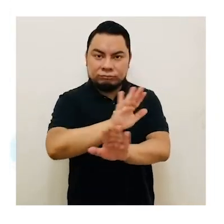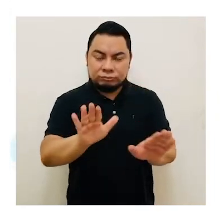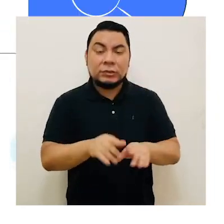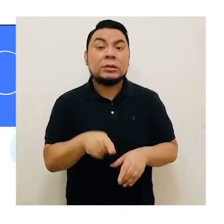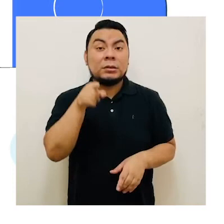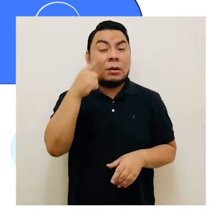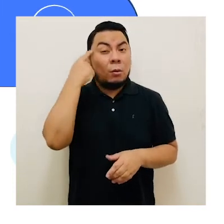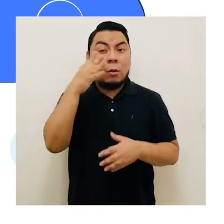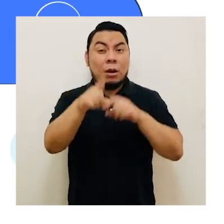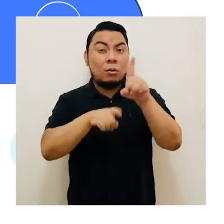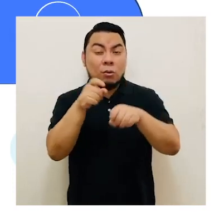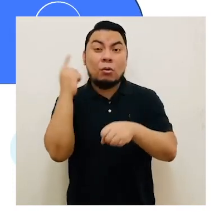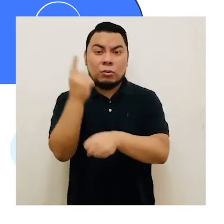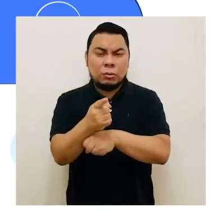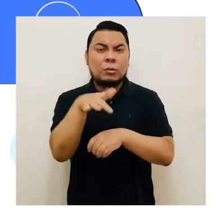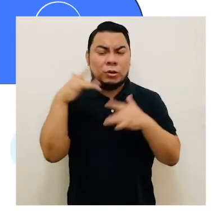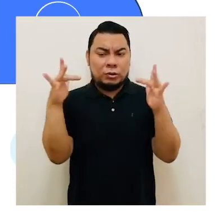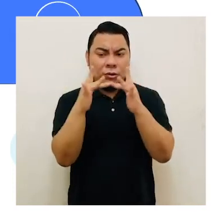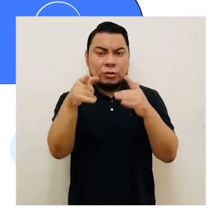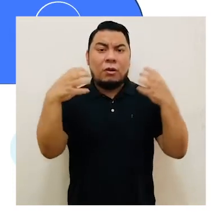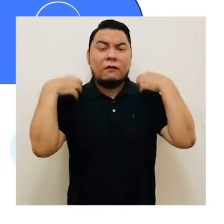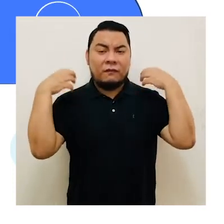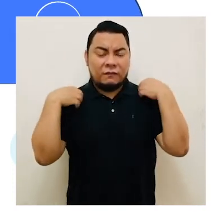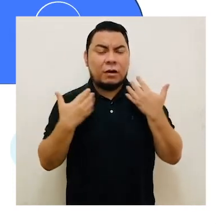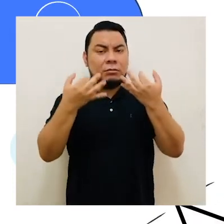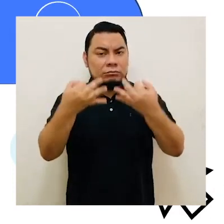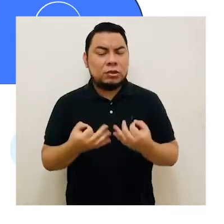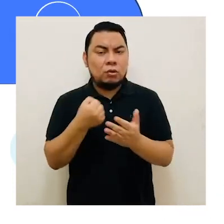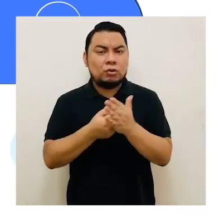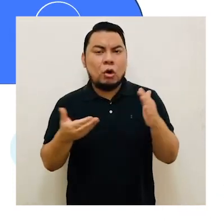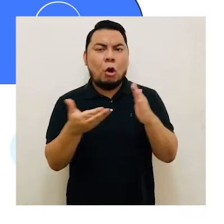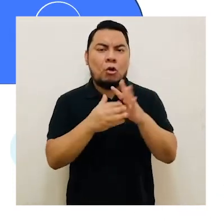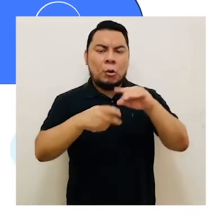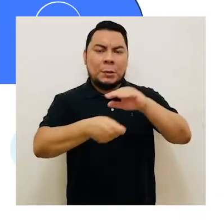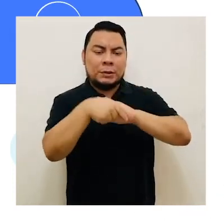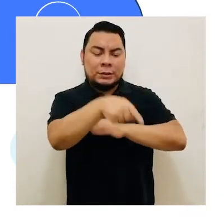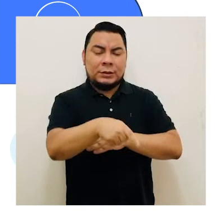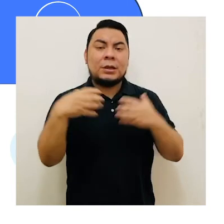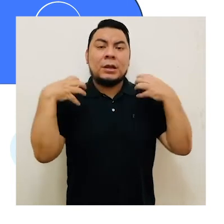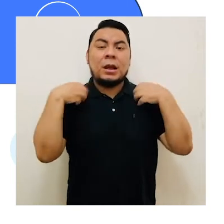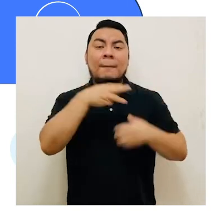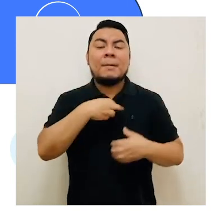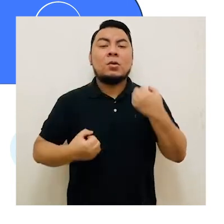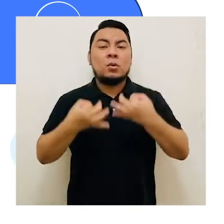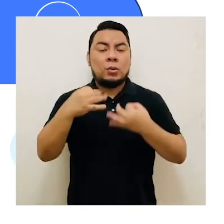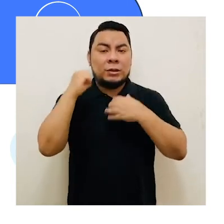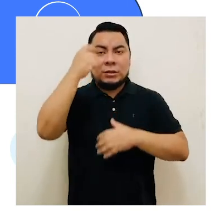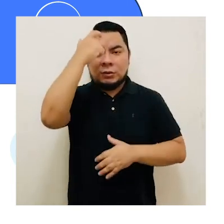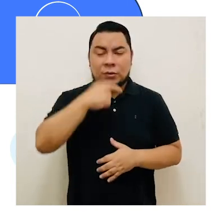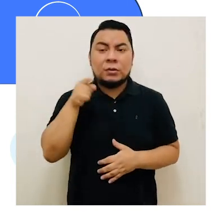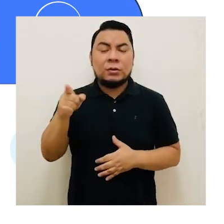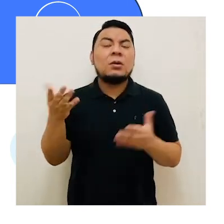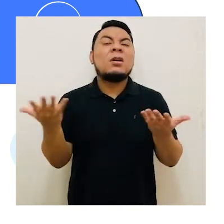Para efectuar alguna consulta o denuncia, pueden contactarse con la Oficina de Integridad y Lucha contra la Corrupción del Ministerio de Justicia y Derechos